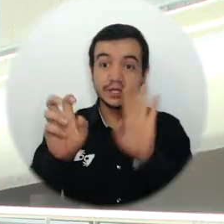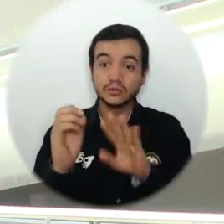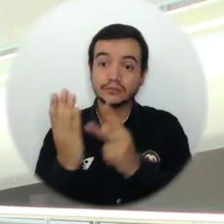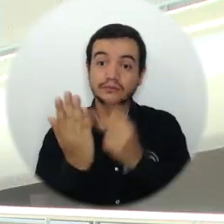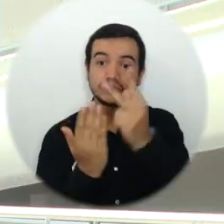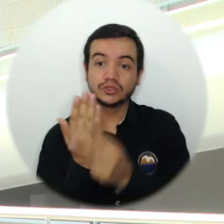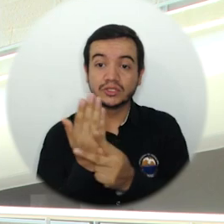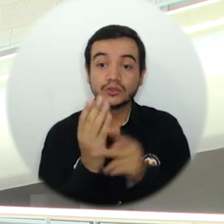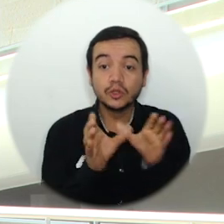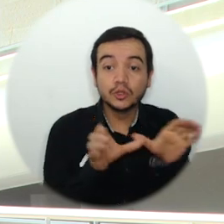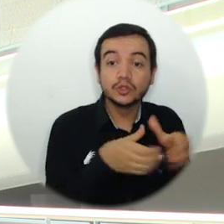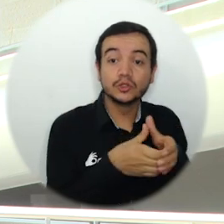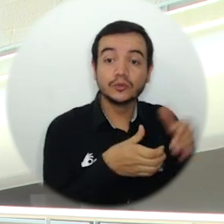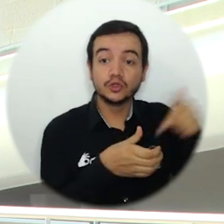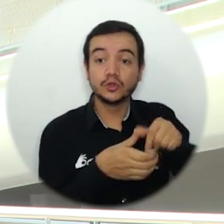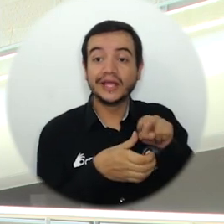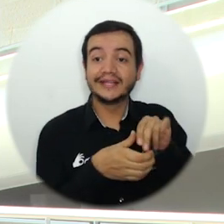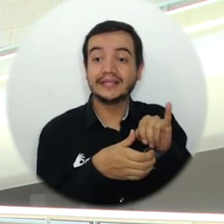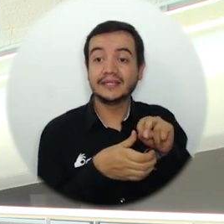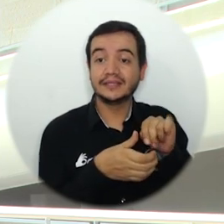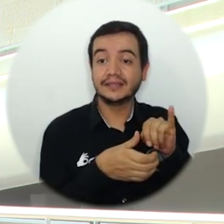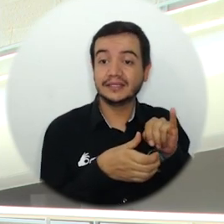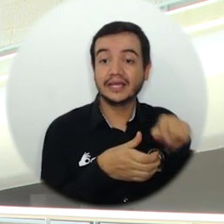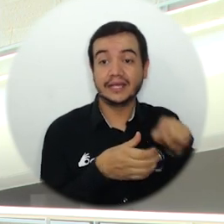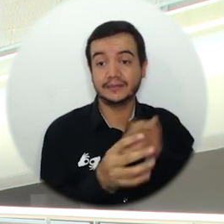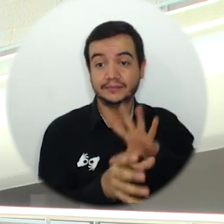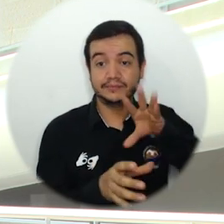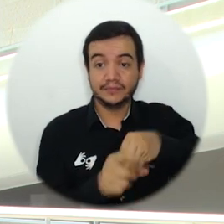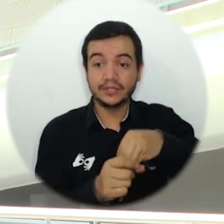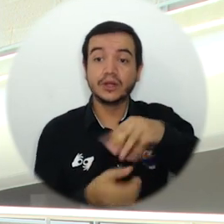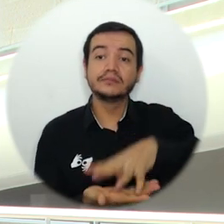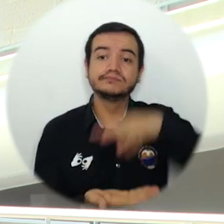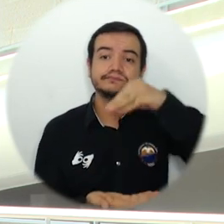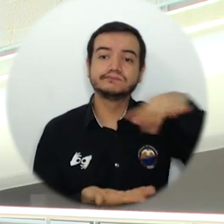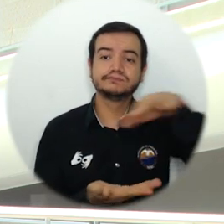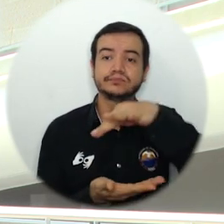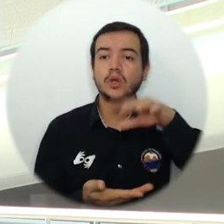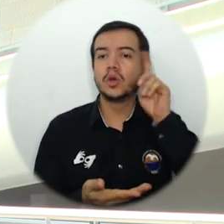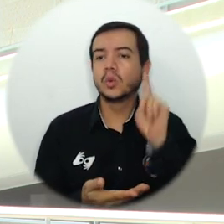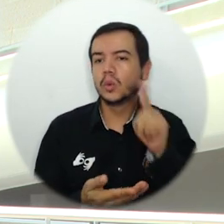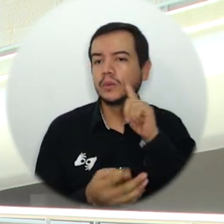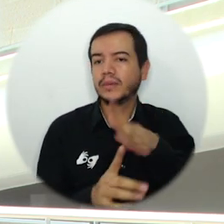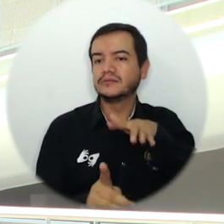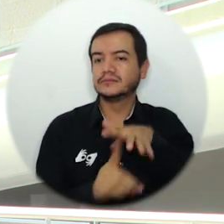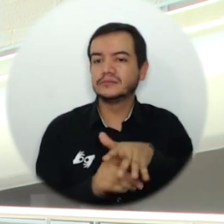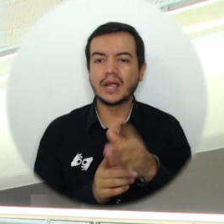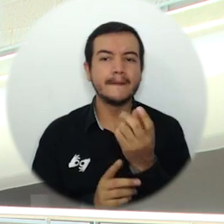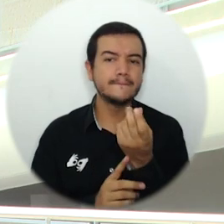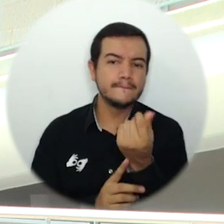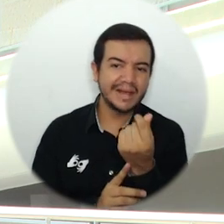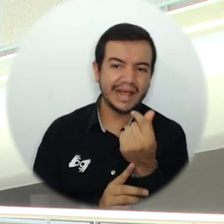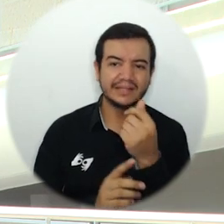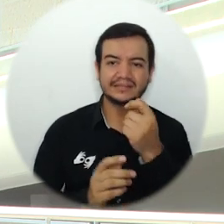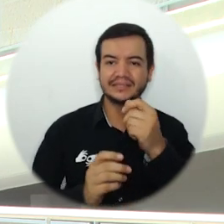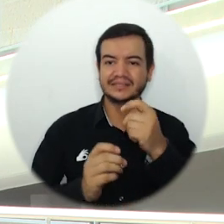En el marco del proyecto Los Ninis del departamento de Magdalena, buscamos estimar los efectos asociados a los costos